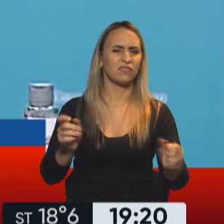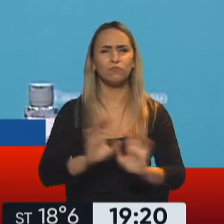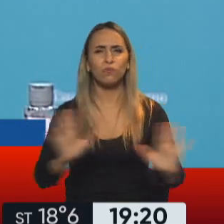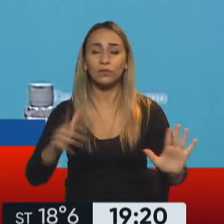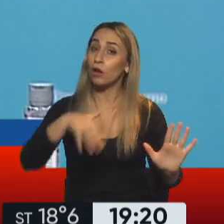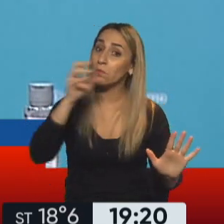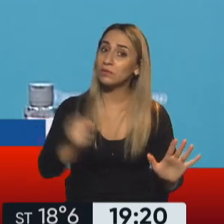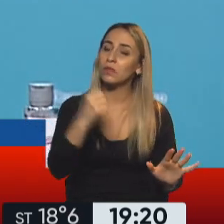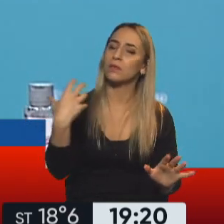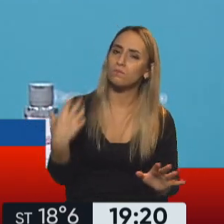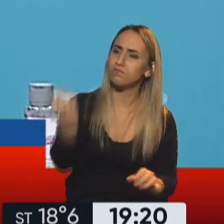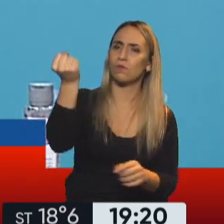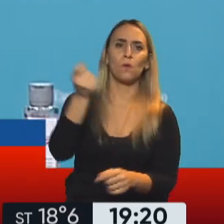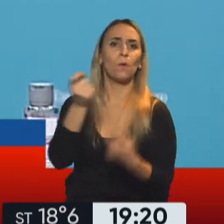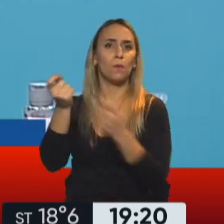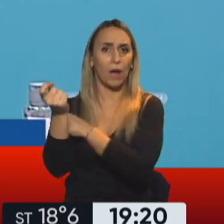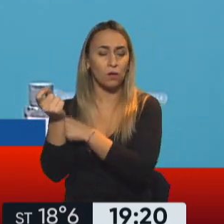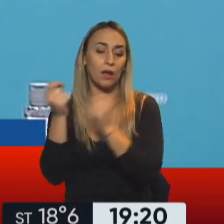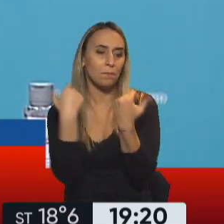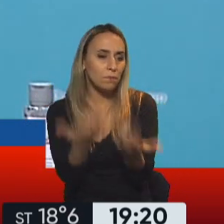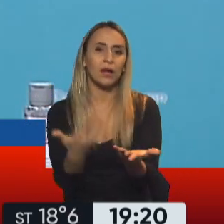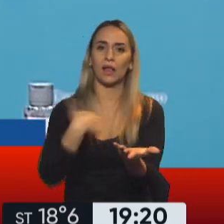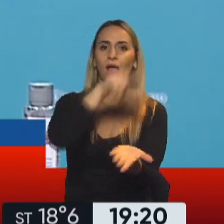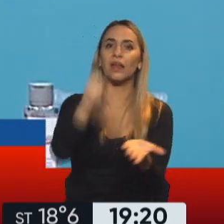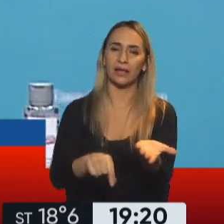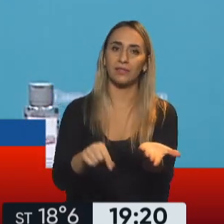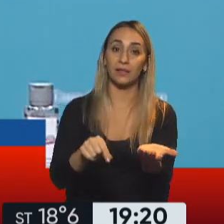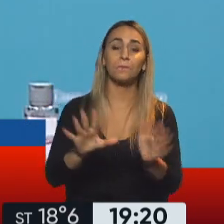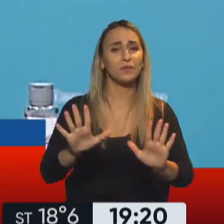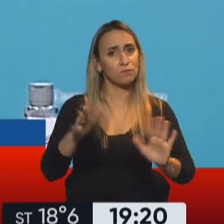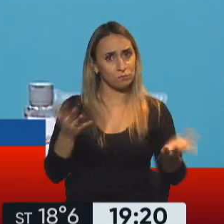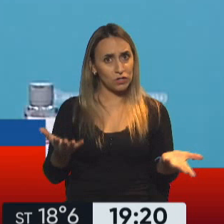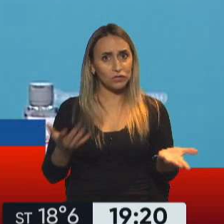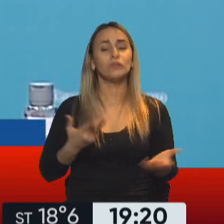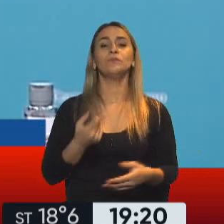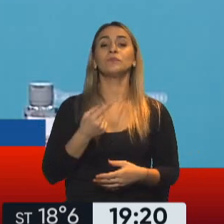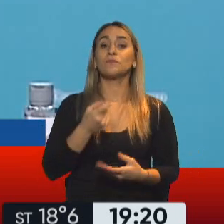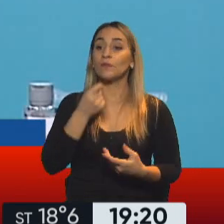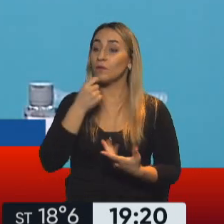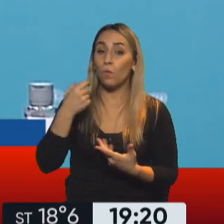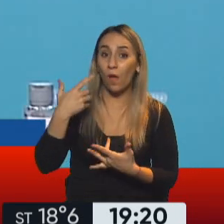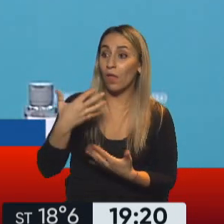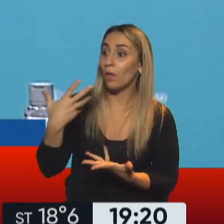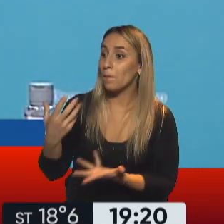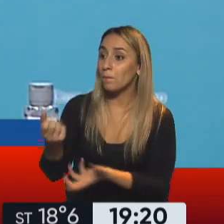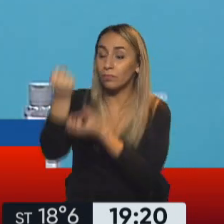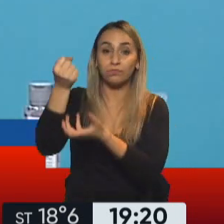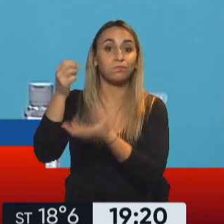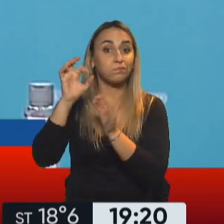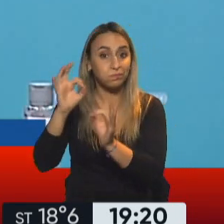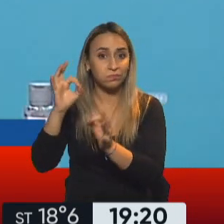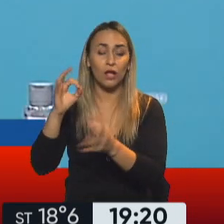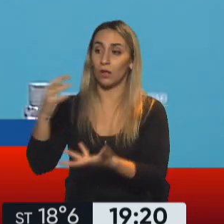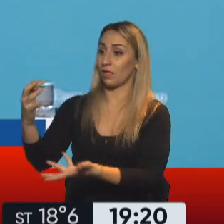vacunas para los argentinos. Por eso, lo próximo que digo es que si fuera necesario y en el momento que estén disponibles las vacunas que consigamos,